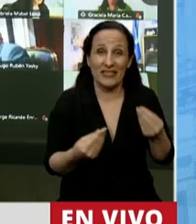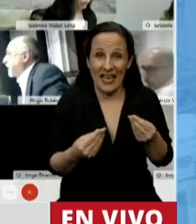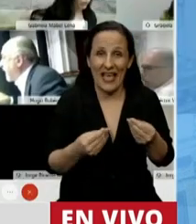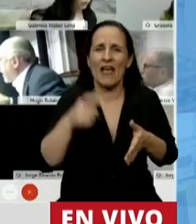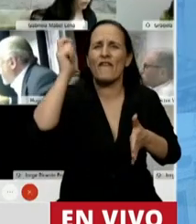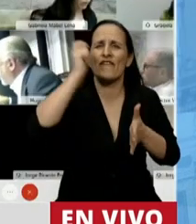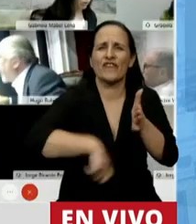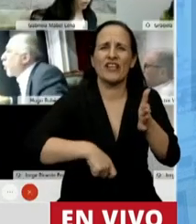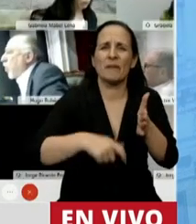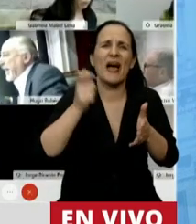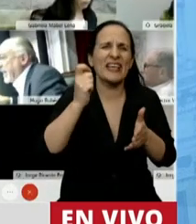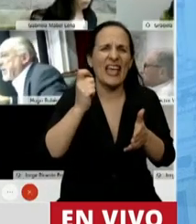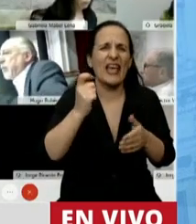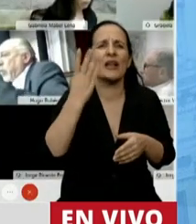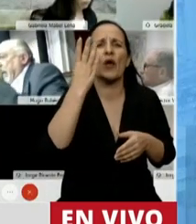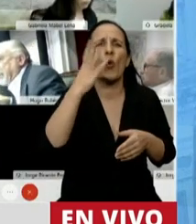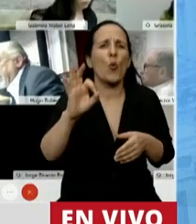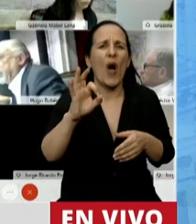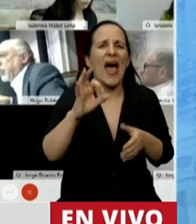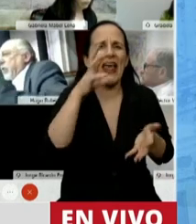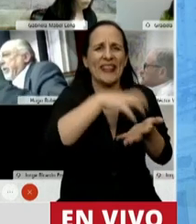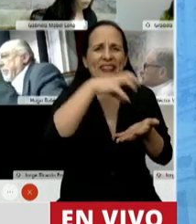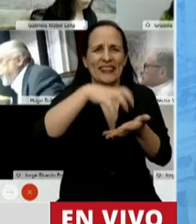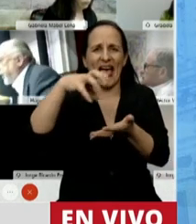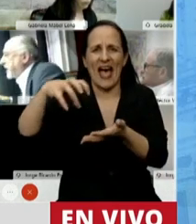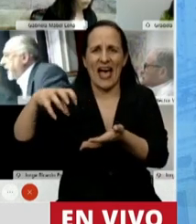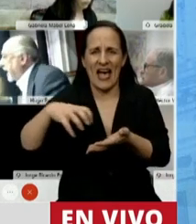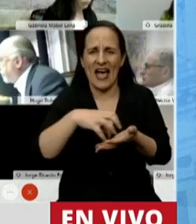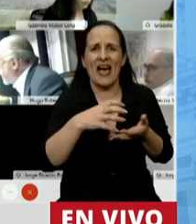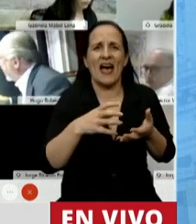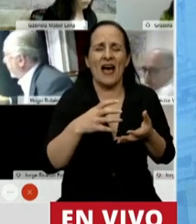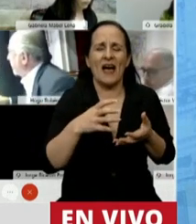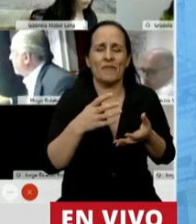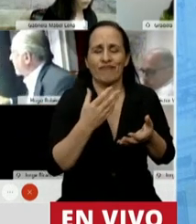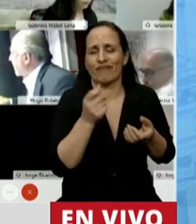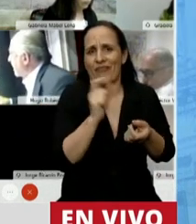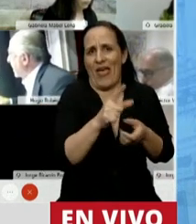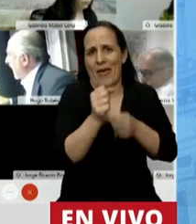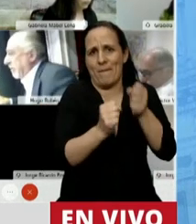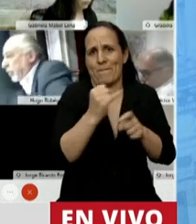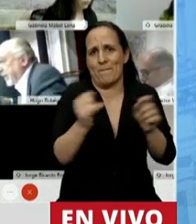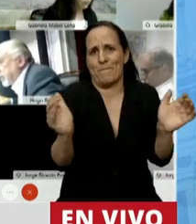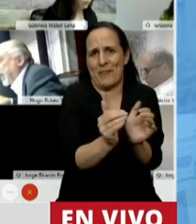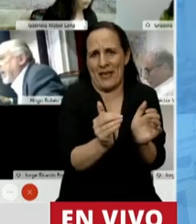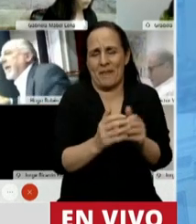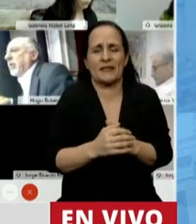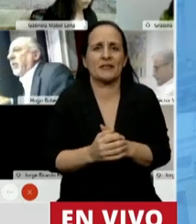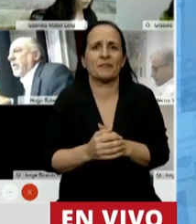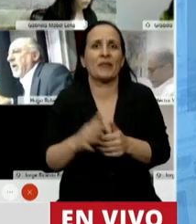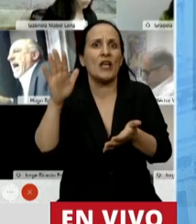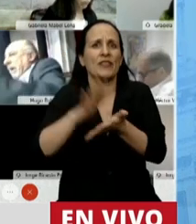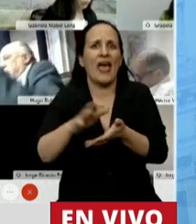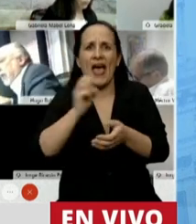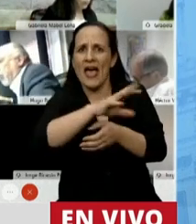La firmaban 40 nucleamientos que representan a las pymes, al movimiento agrario,